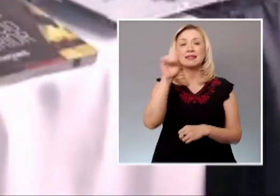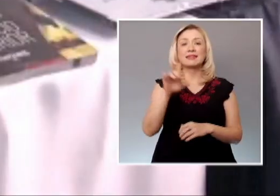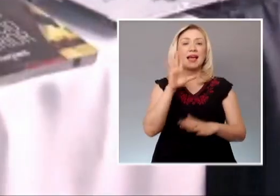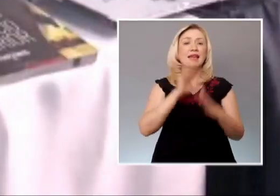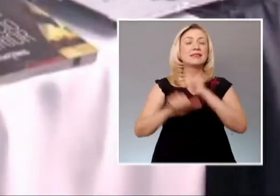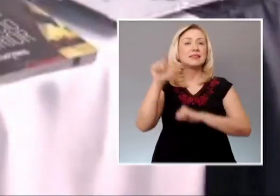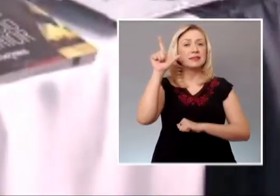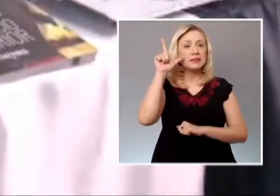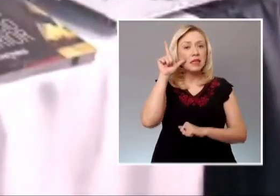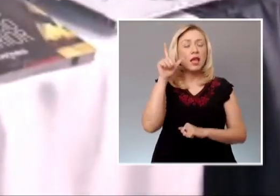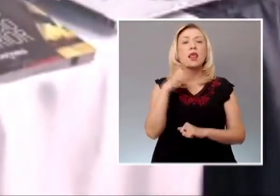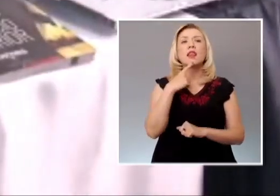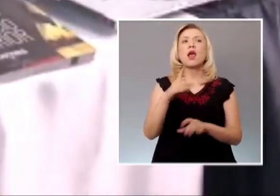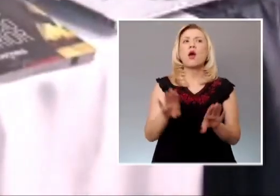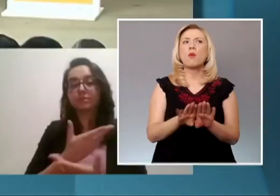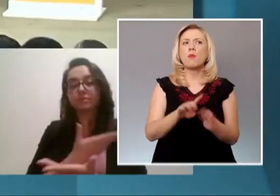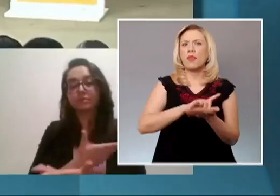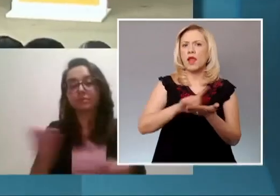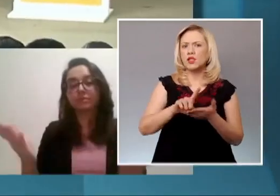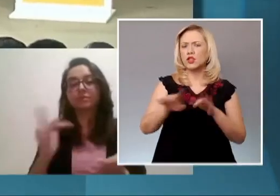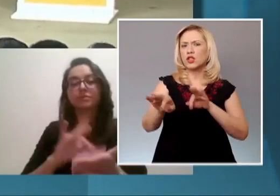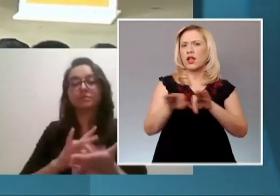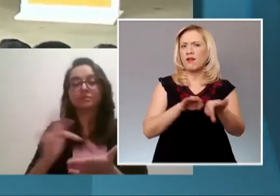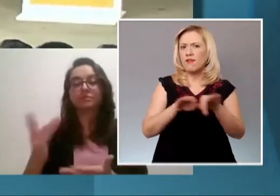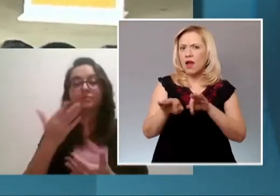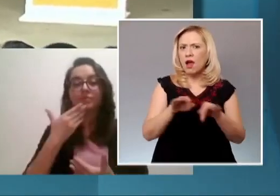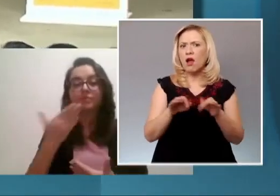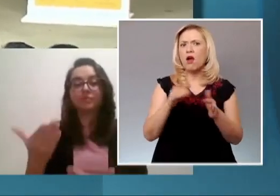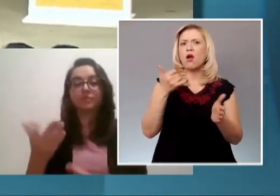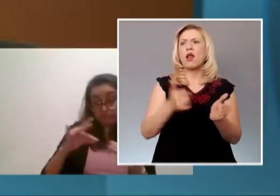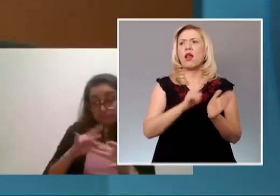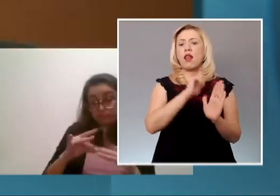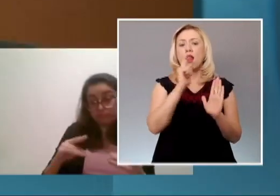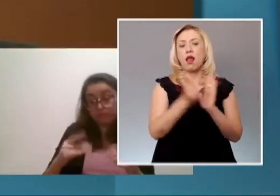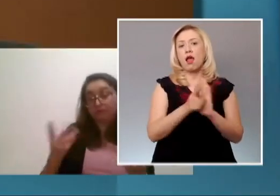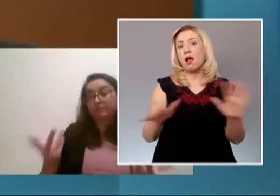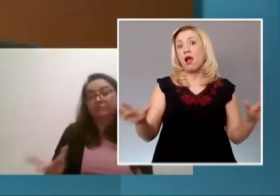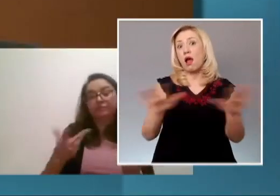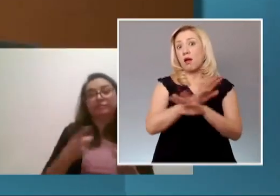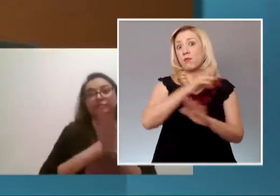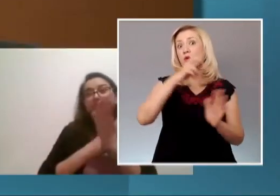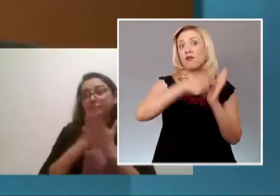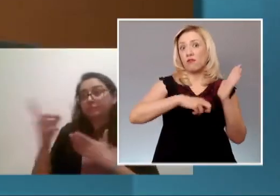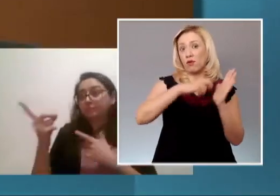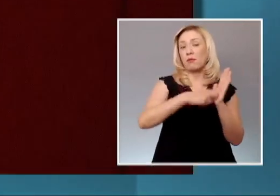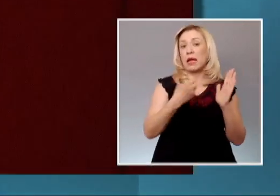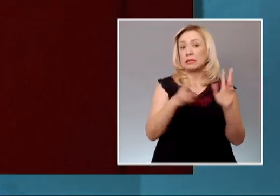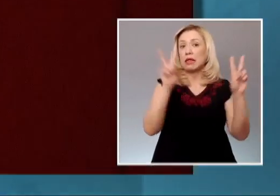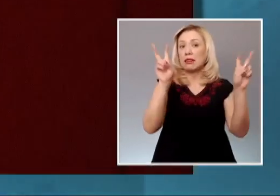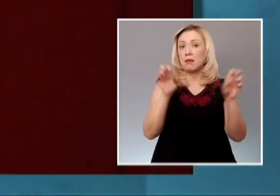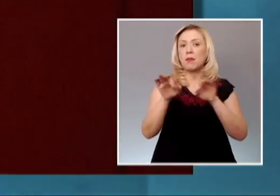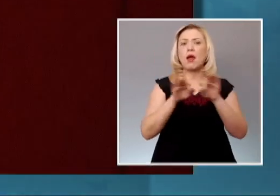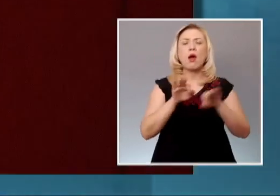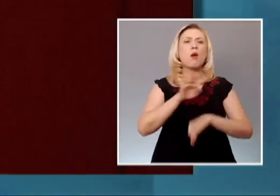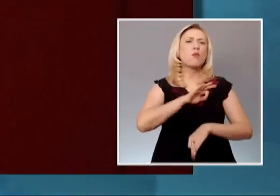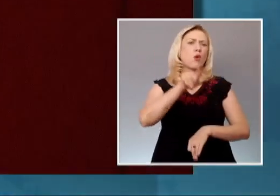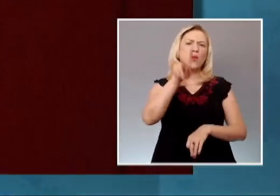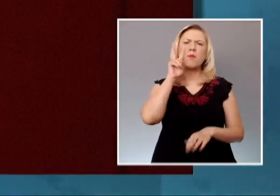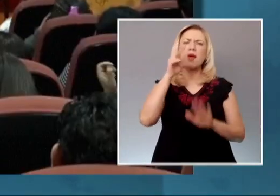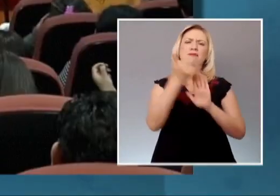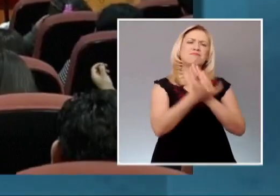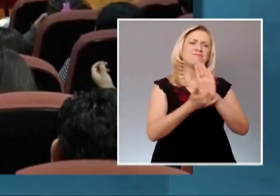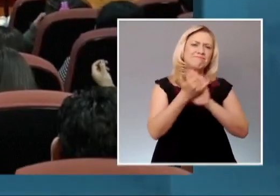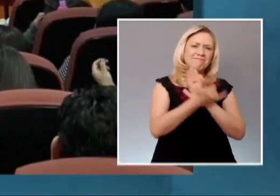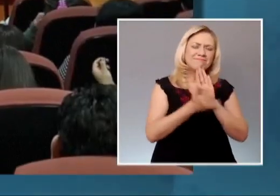del trabajo en el contexto de la reforma laboral. El evento se podrá seguir, por supuesto, por las diversas plataformas con las que